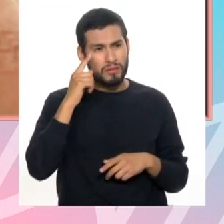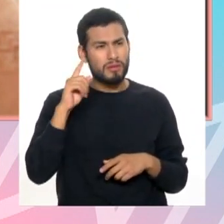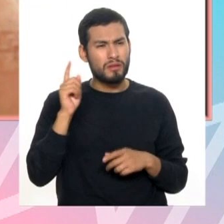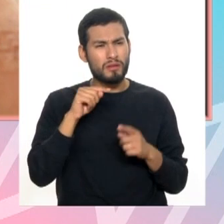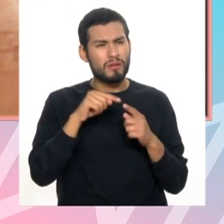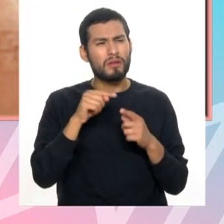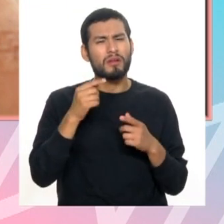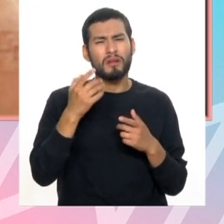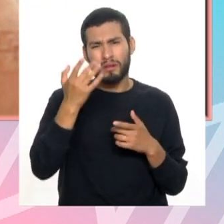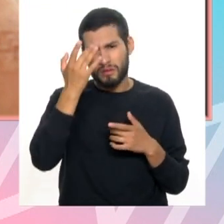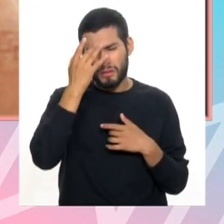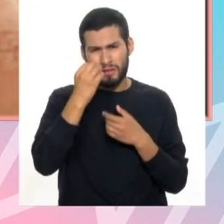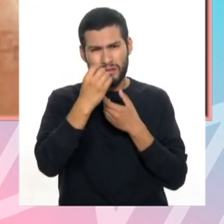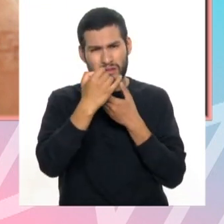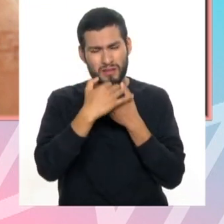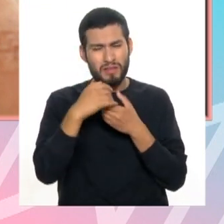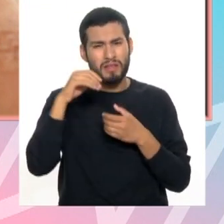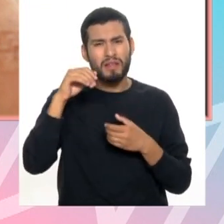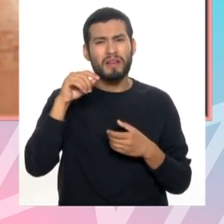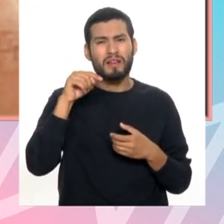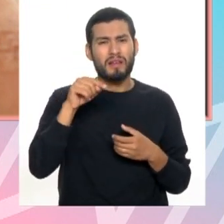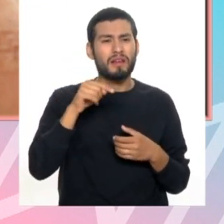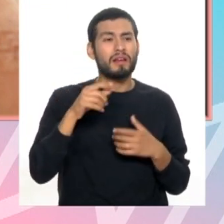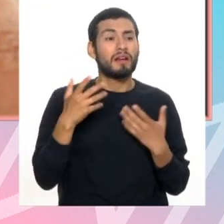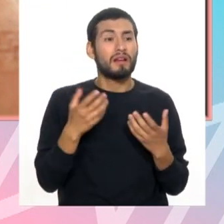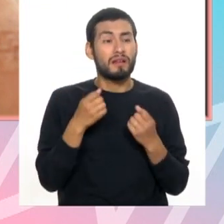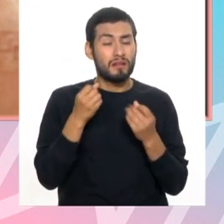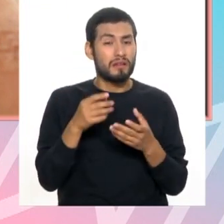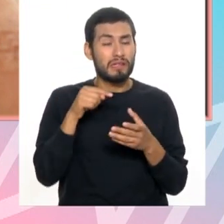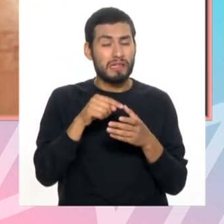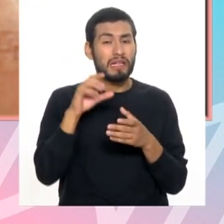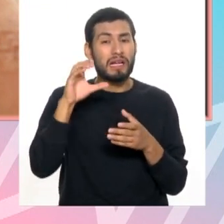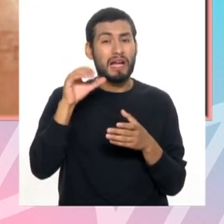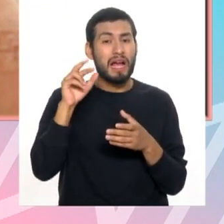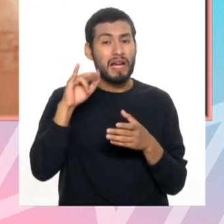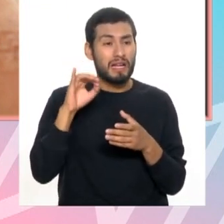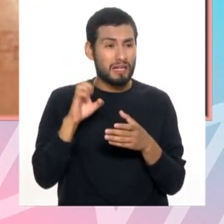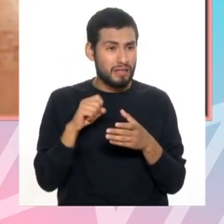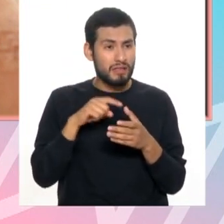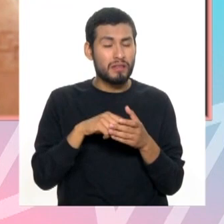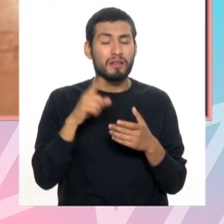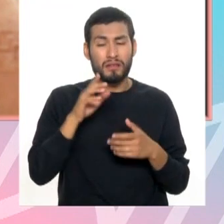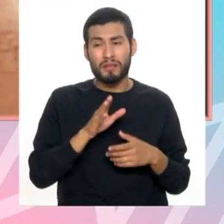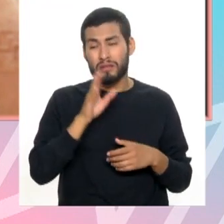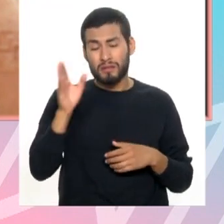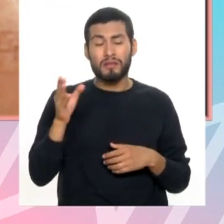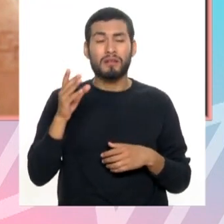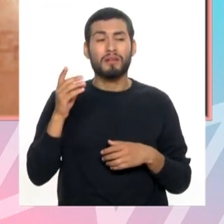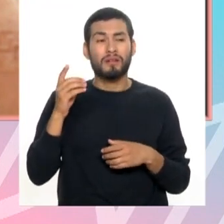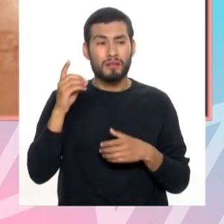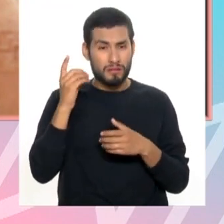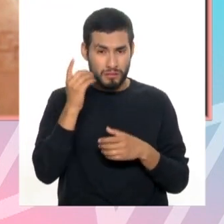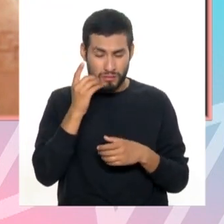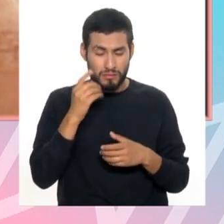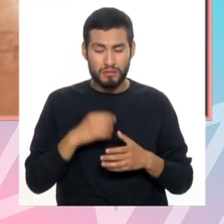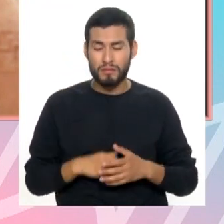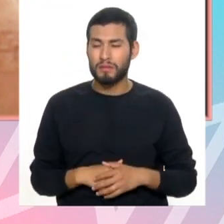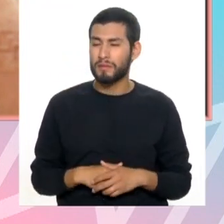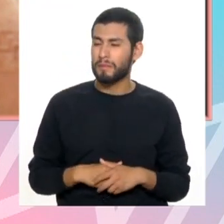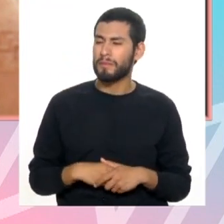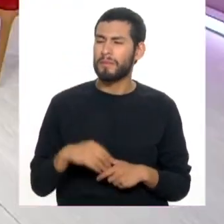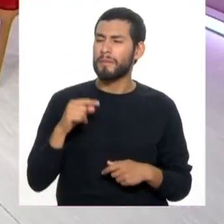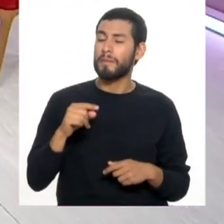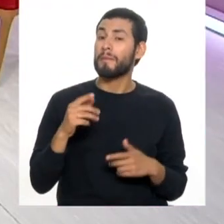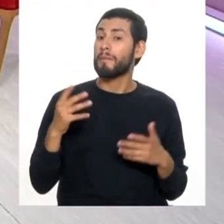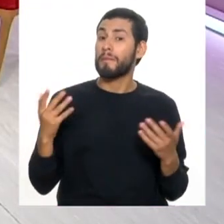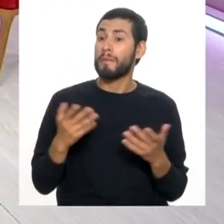creo que debe ser ya una infección. Un acceso de su diente que está ya cariado. ¿No, doctora? Pues la doctora que es odontopediatra ya nos puede... Lo que debe quedar claro es de